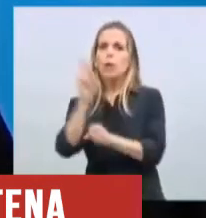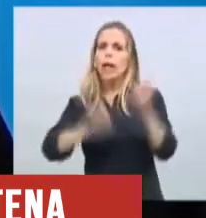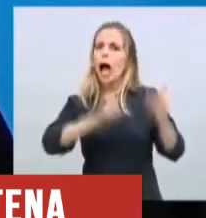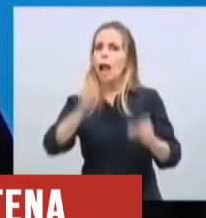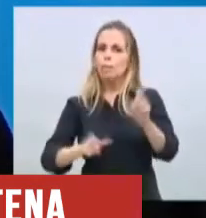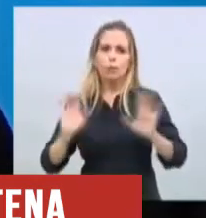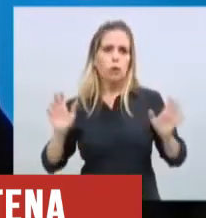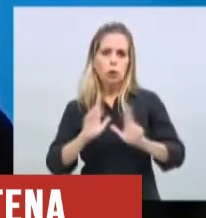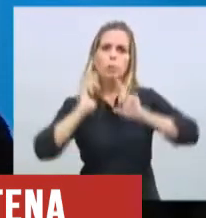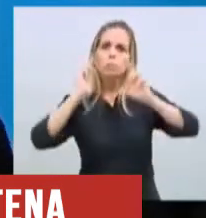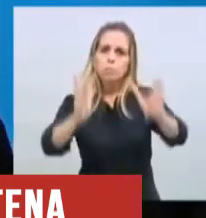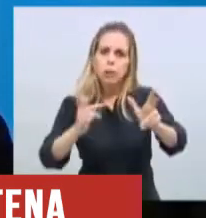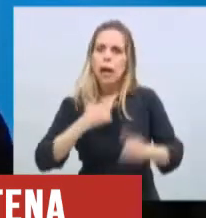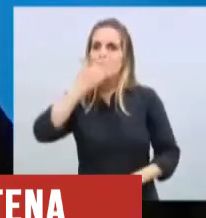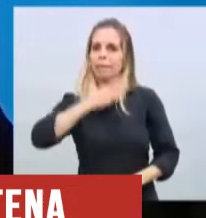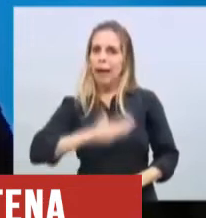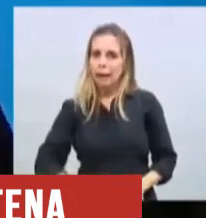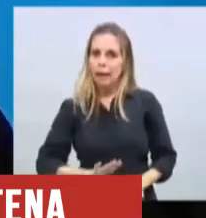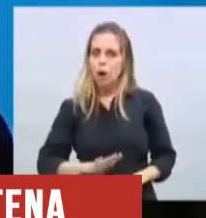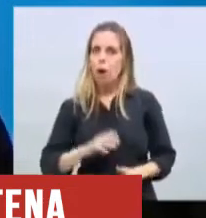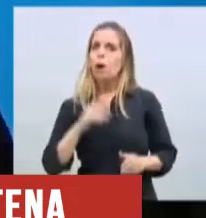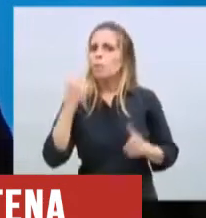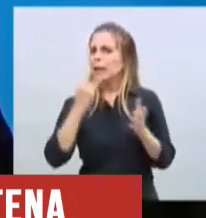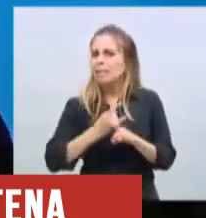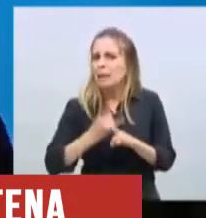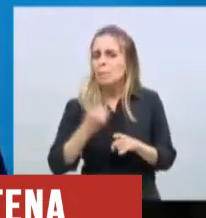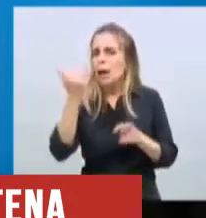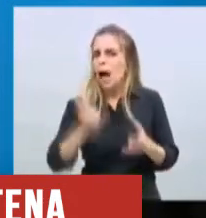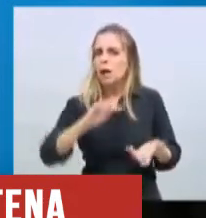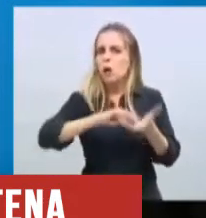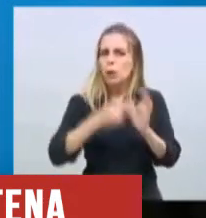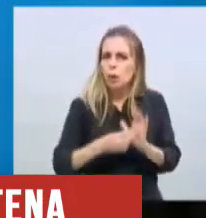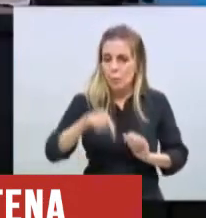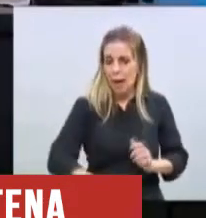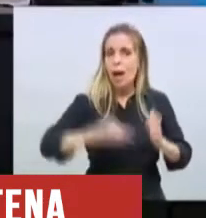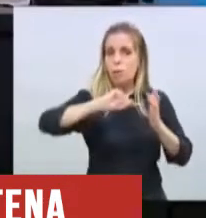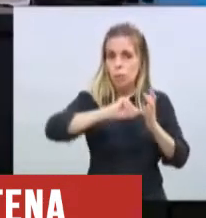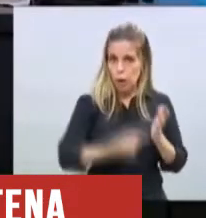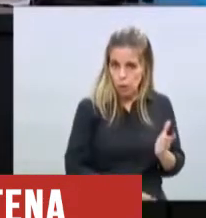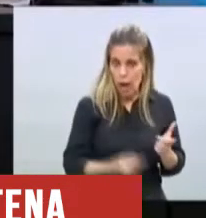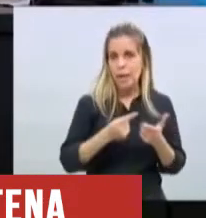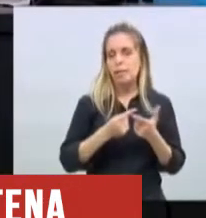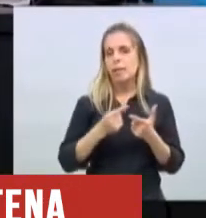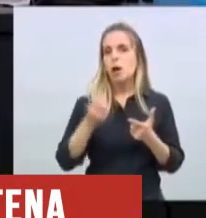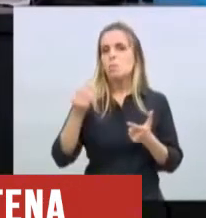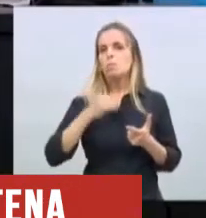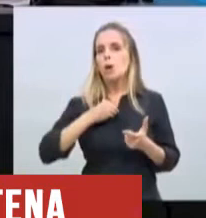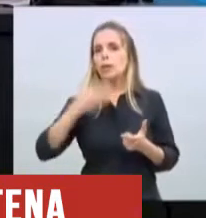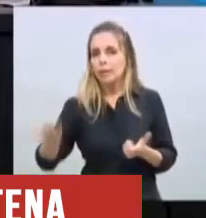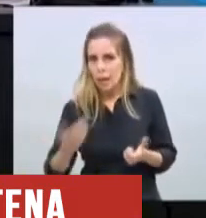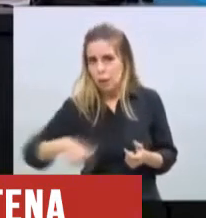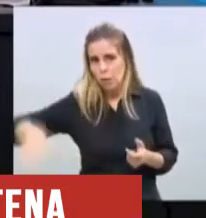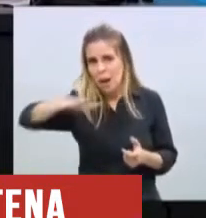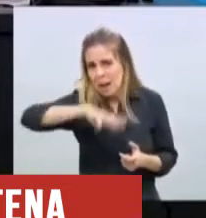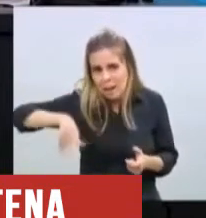decirlo porque en el lugar más conflictivo que tenemos, que es la ciudad de Buenos Aires y el área metropolitana de Buenos Aires, el Gran